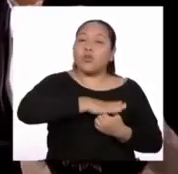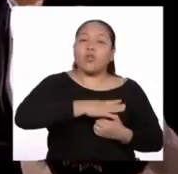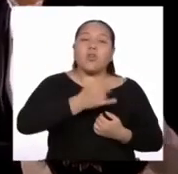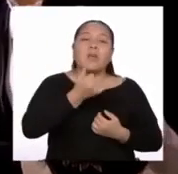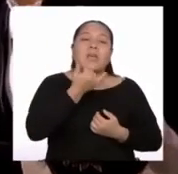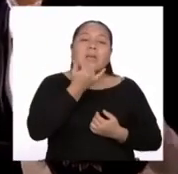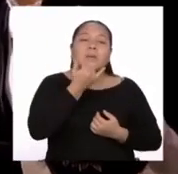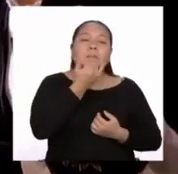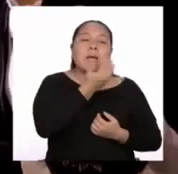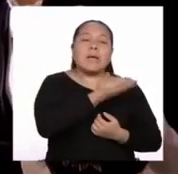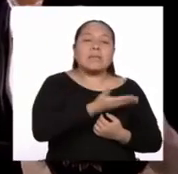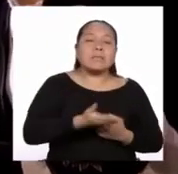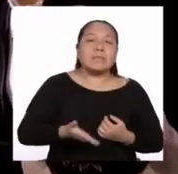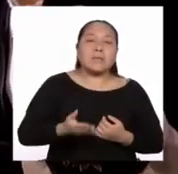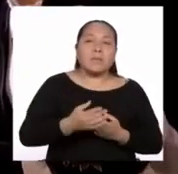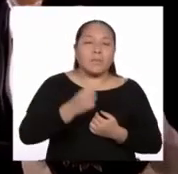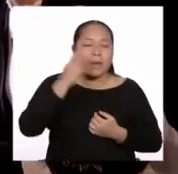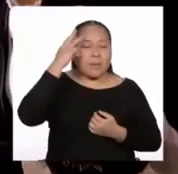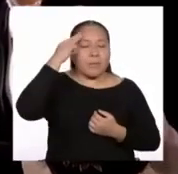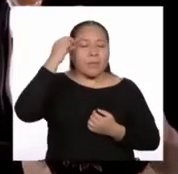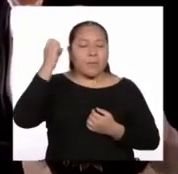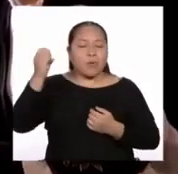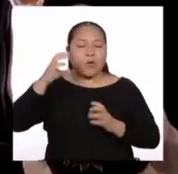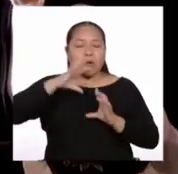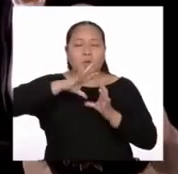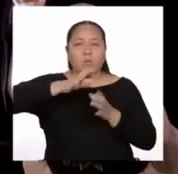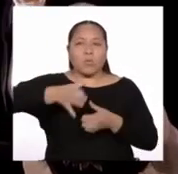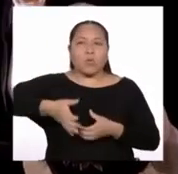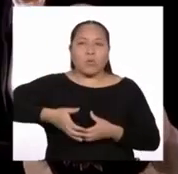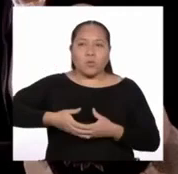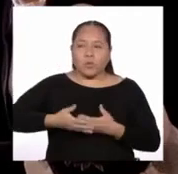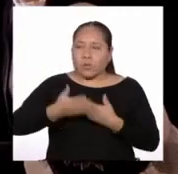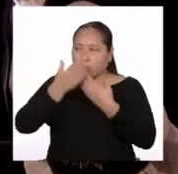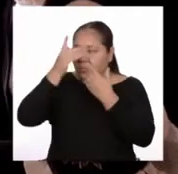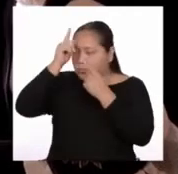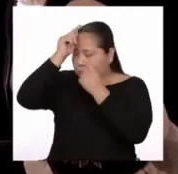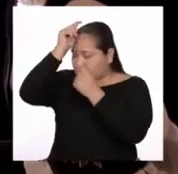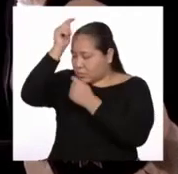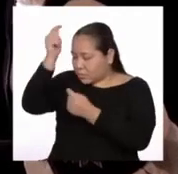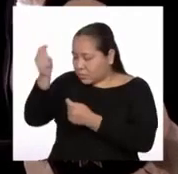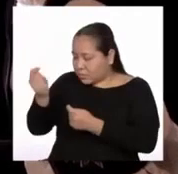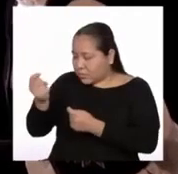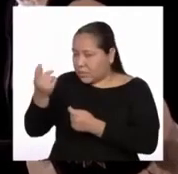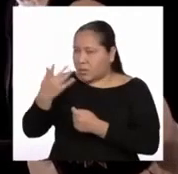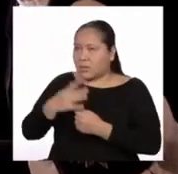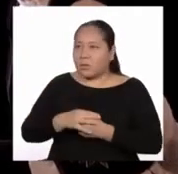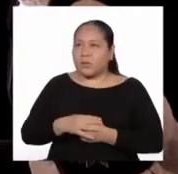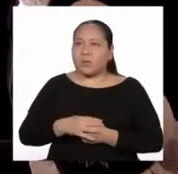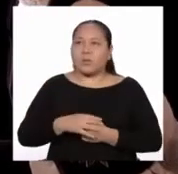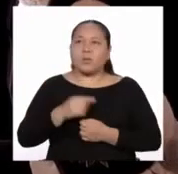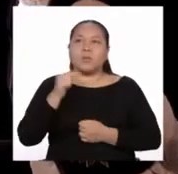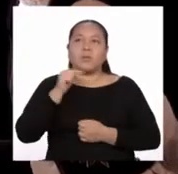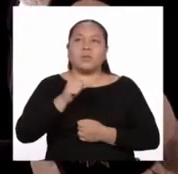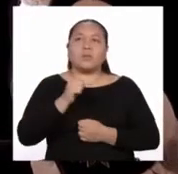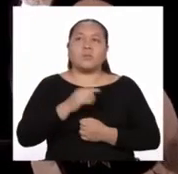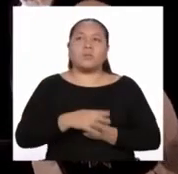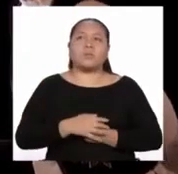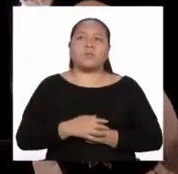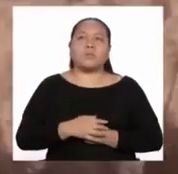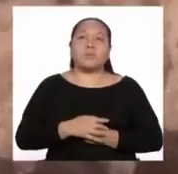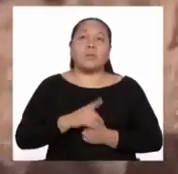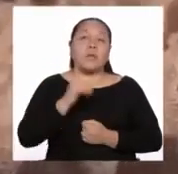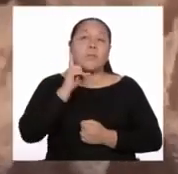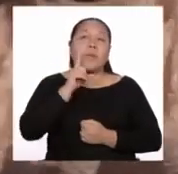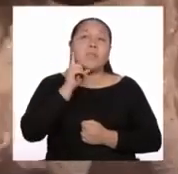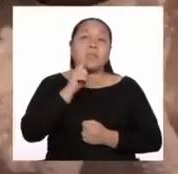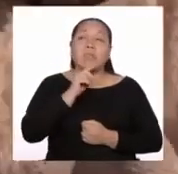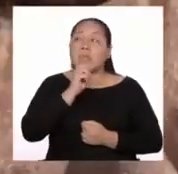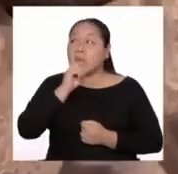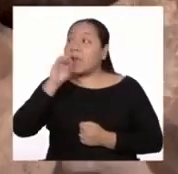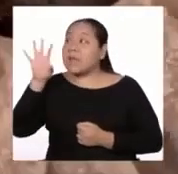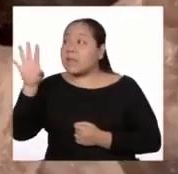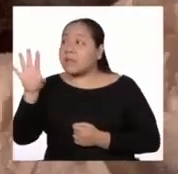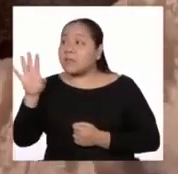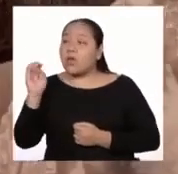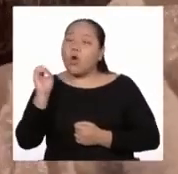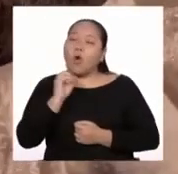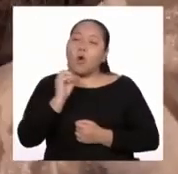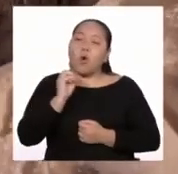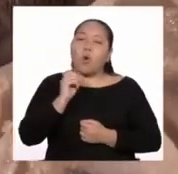el reino para memoria del mundo y grandeza de vuestra majestad pues unos le informan mentiras y otros verdades.